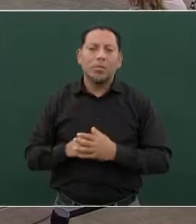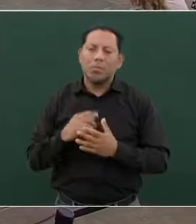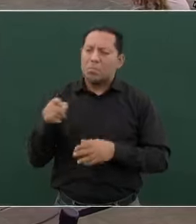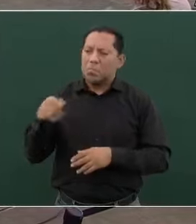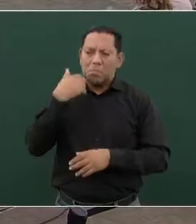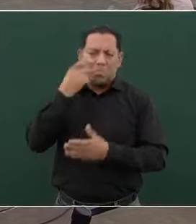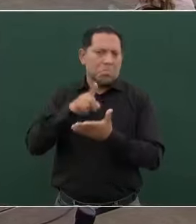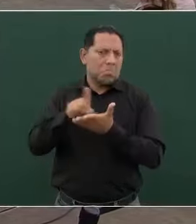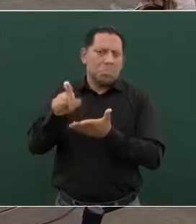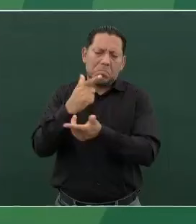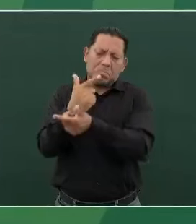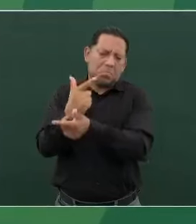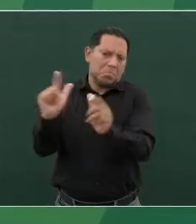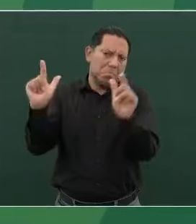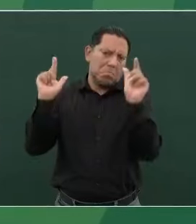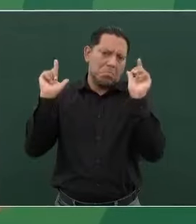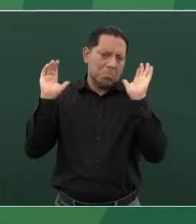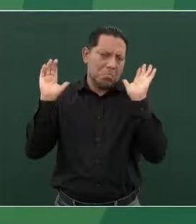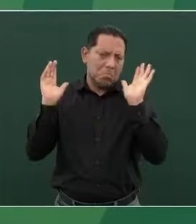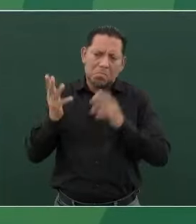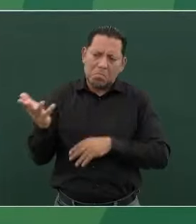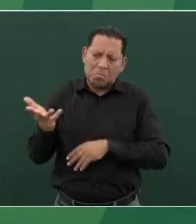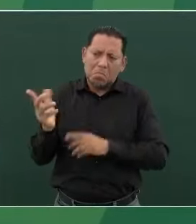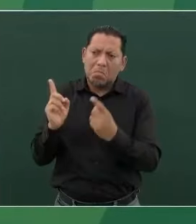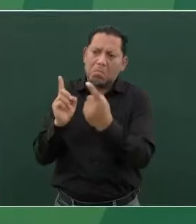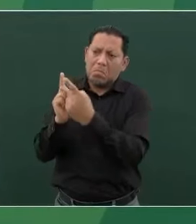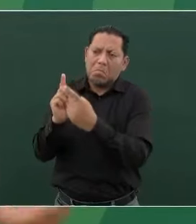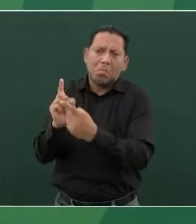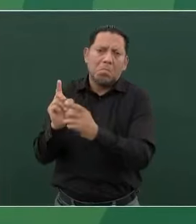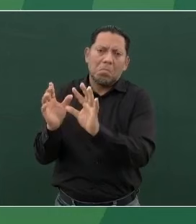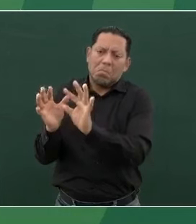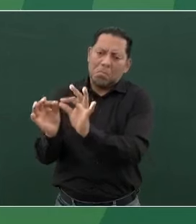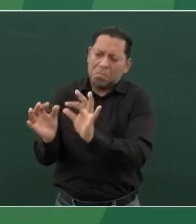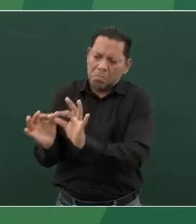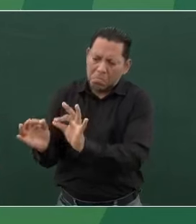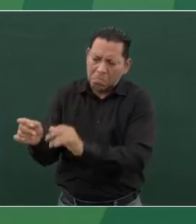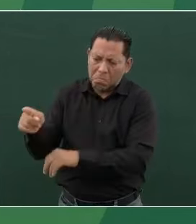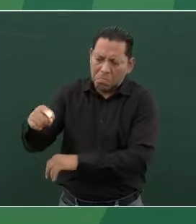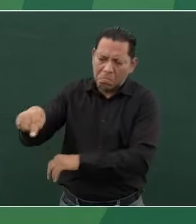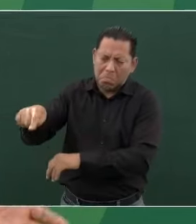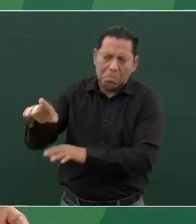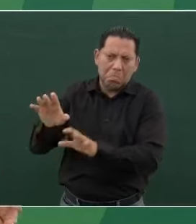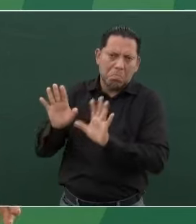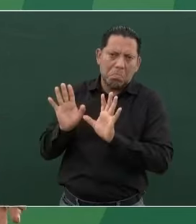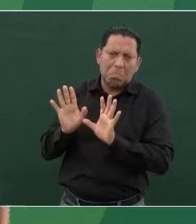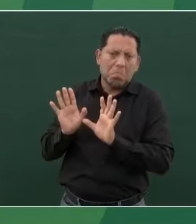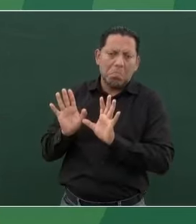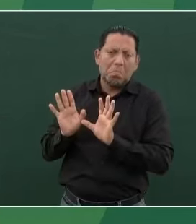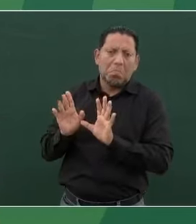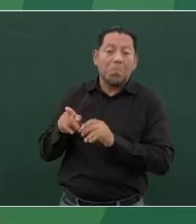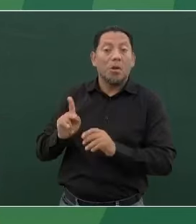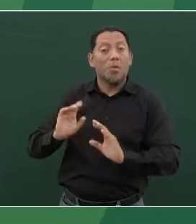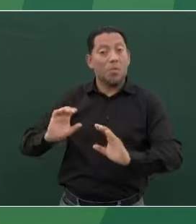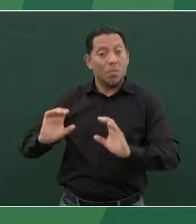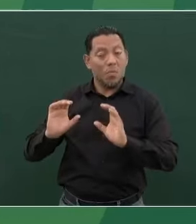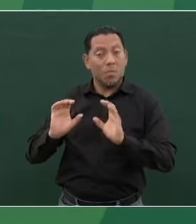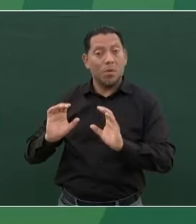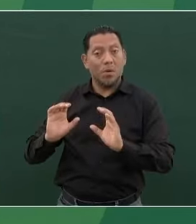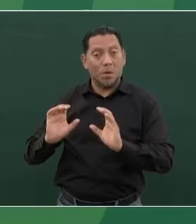libres, que hablen, más que se cuiden, porque